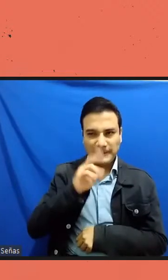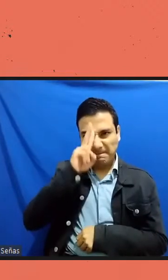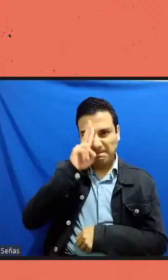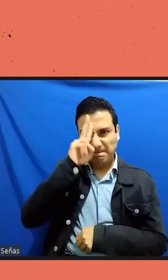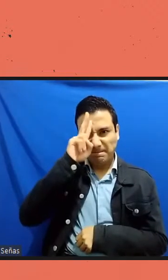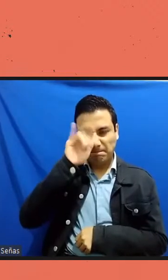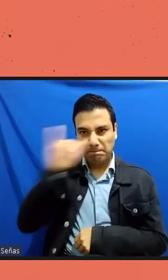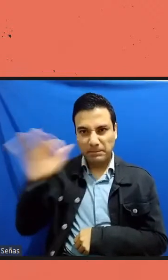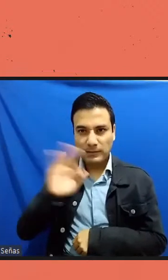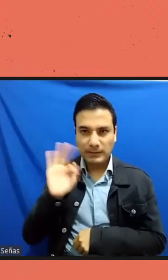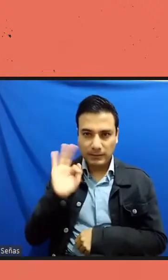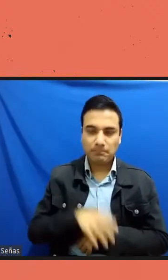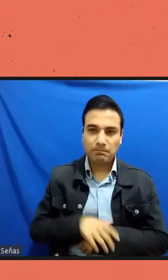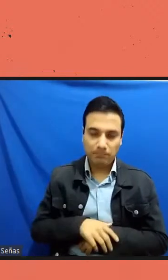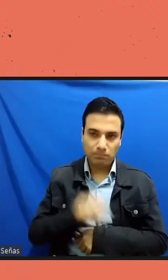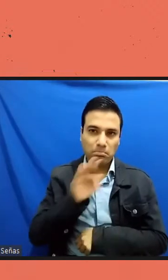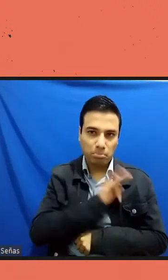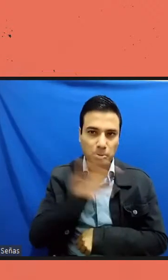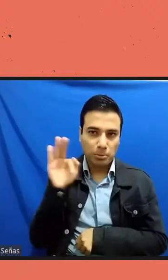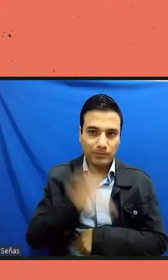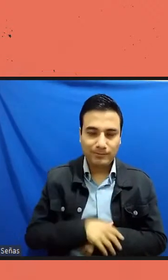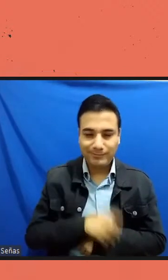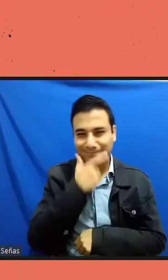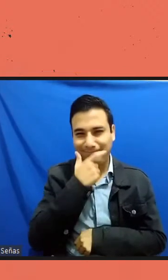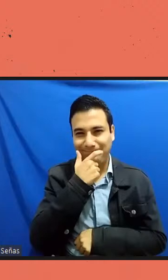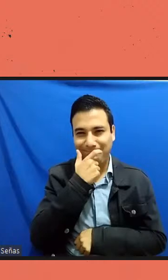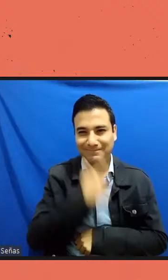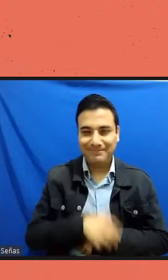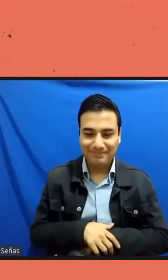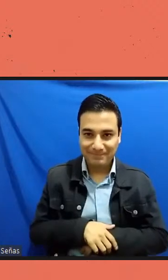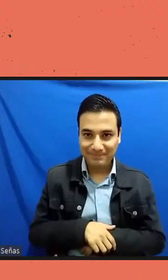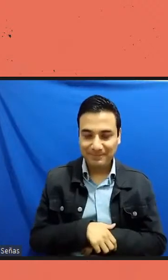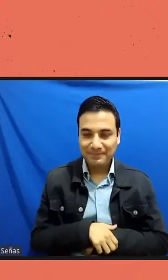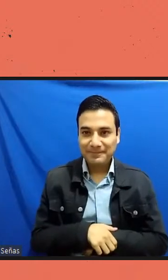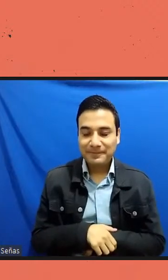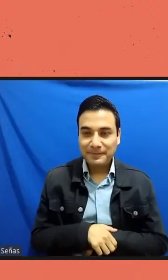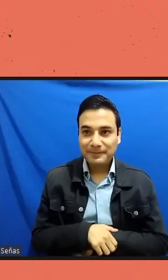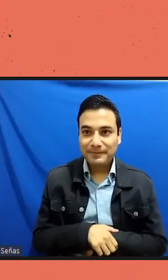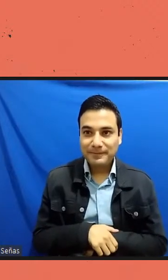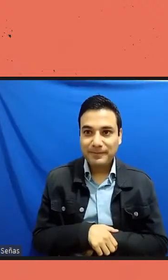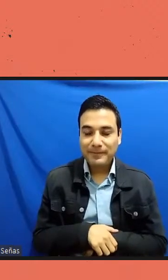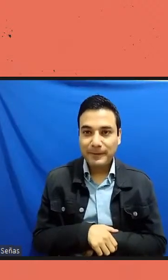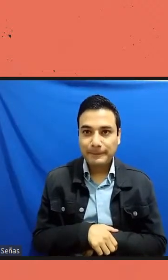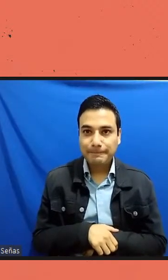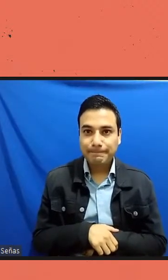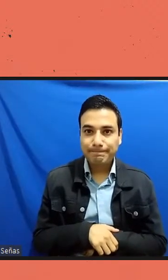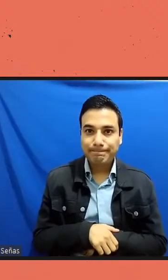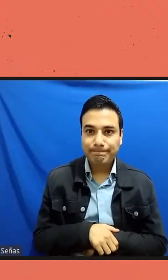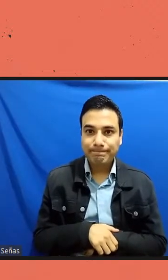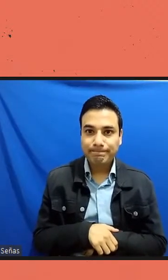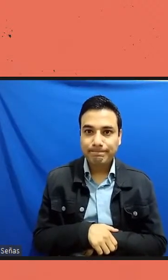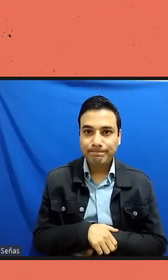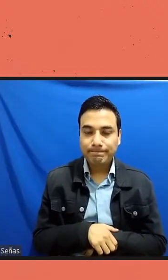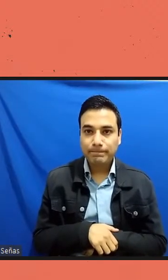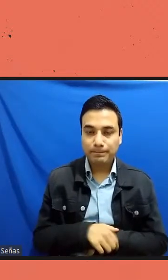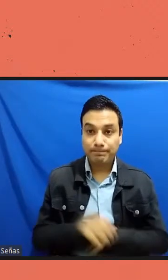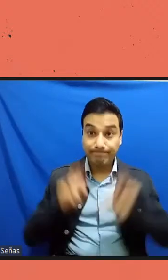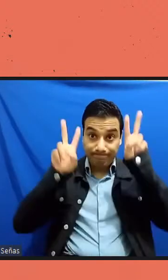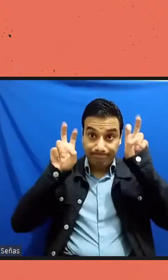pues tal vez el garfio aparezca en cámara. La escritura de lo inalcanzable.